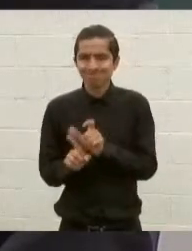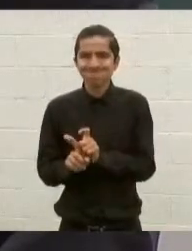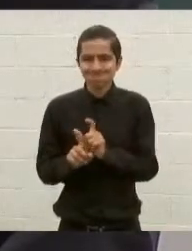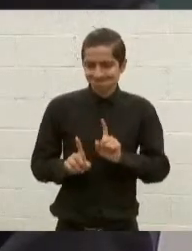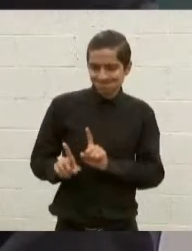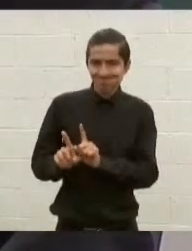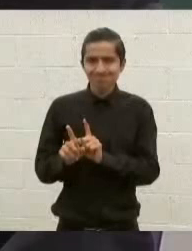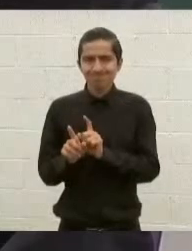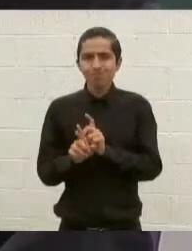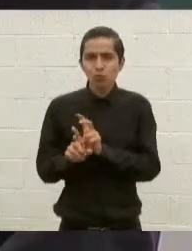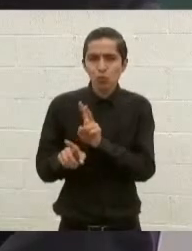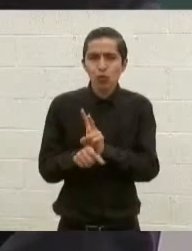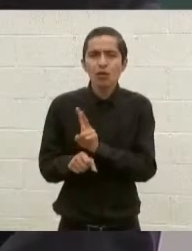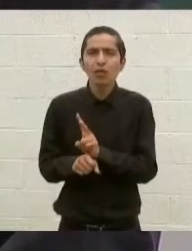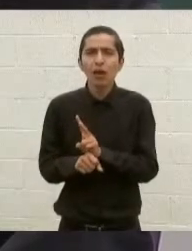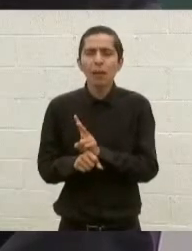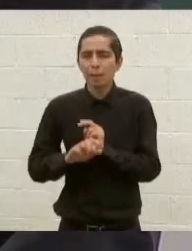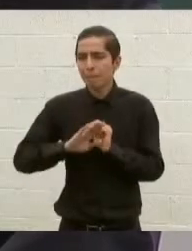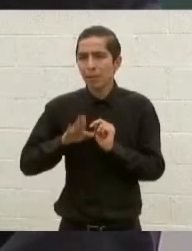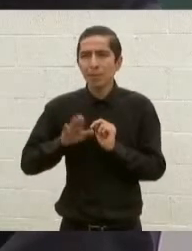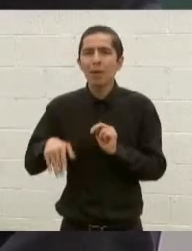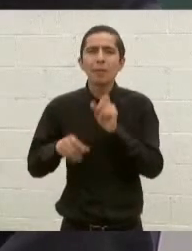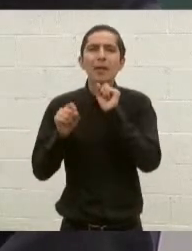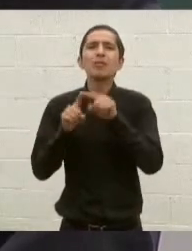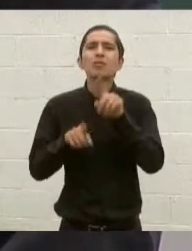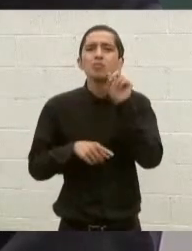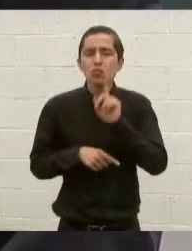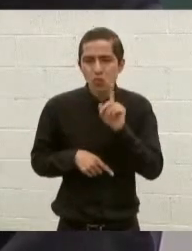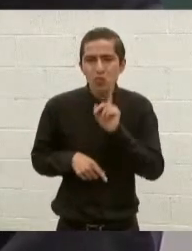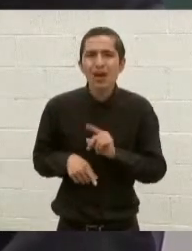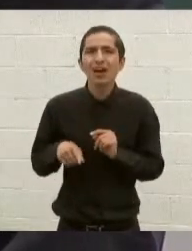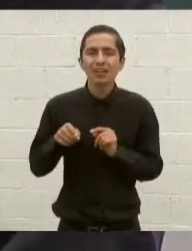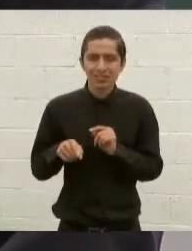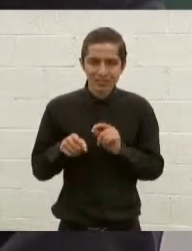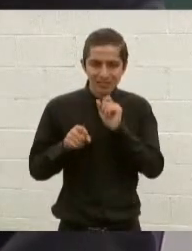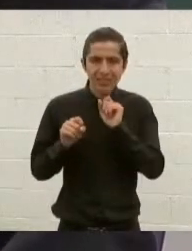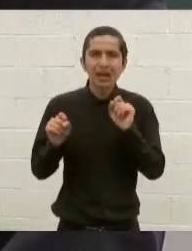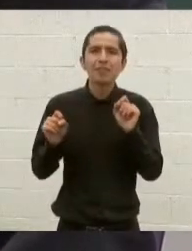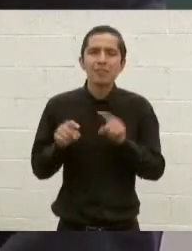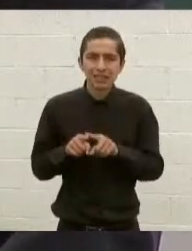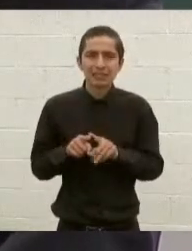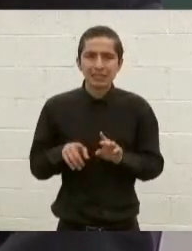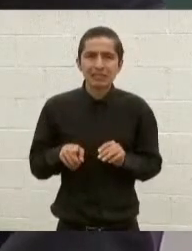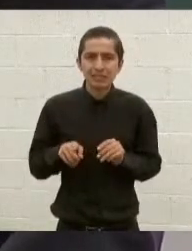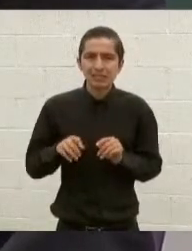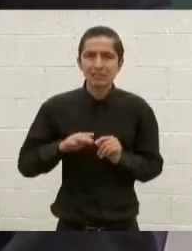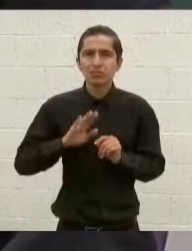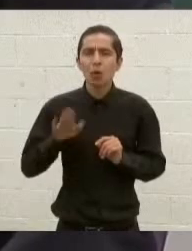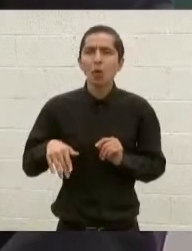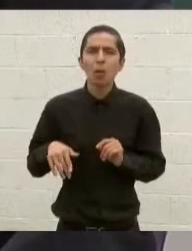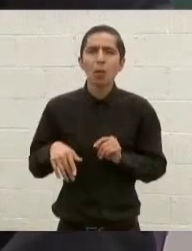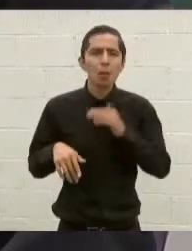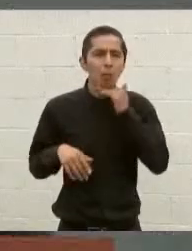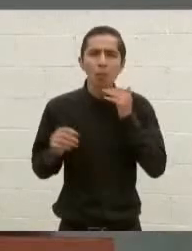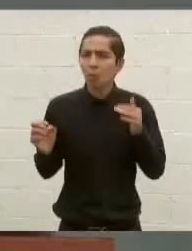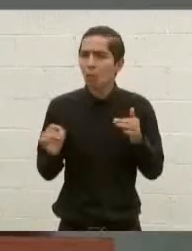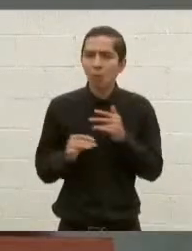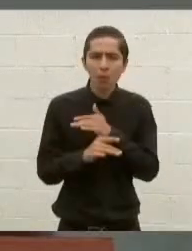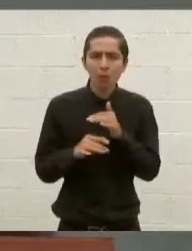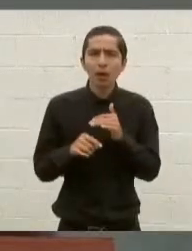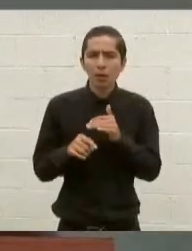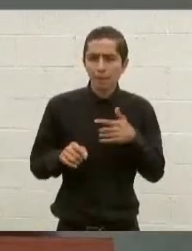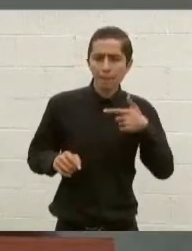lamentablemente, también una mujer que transitaba en un auto por la zona. A ellos,